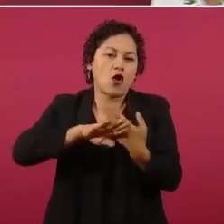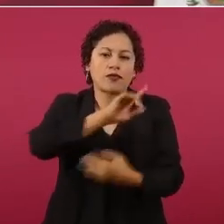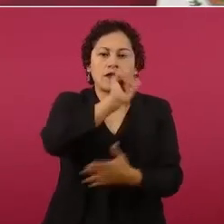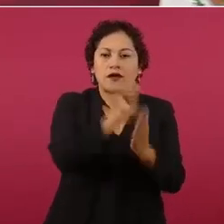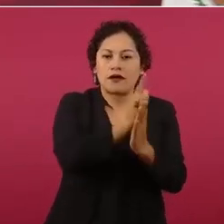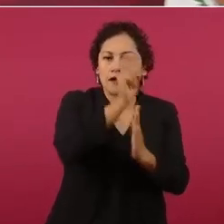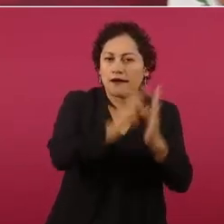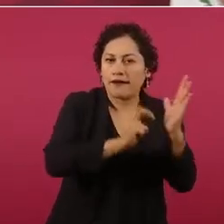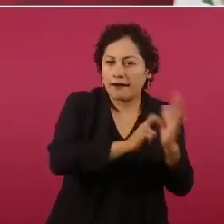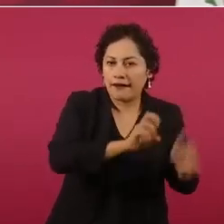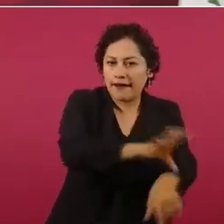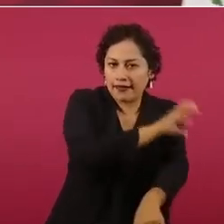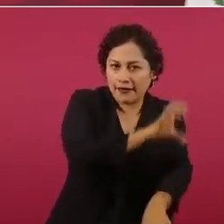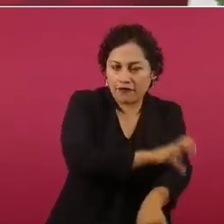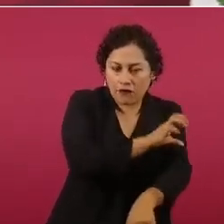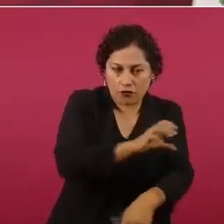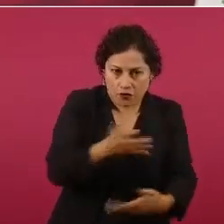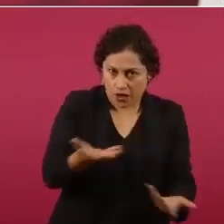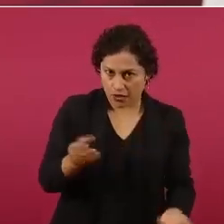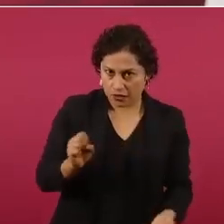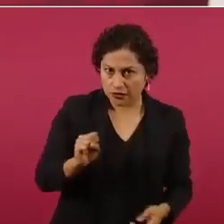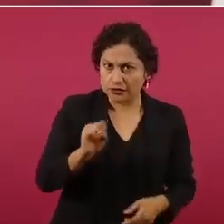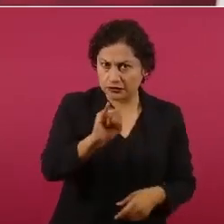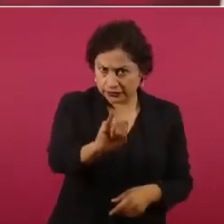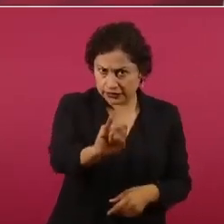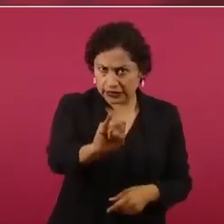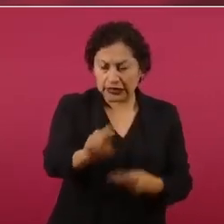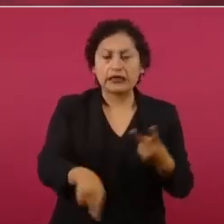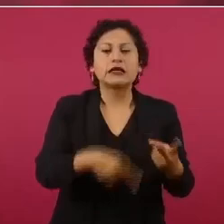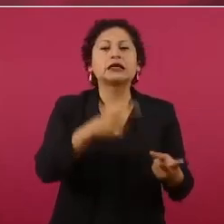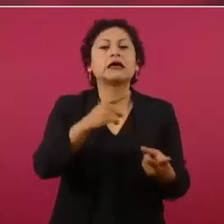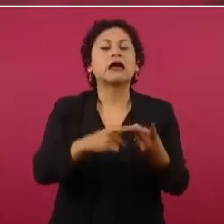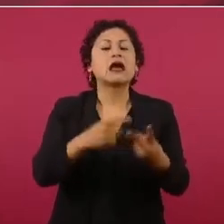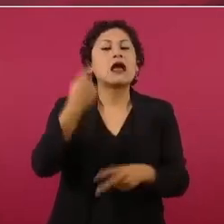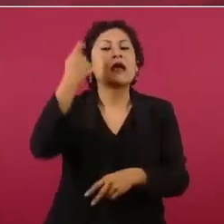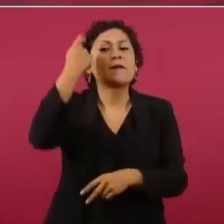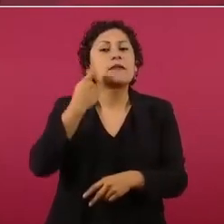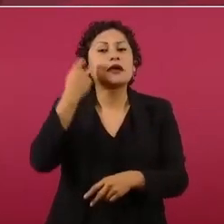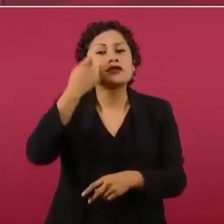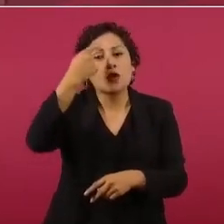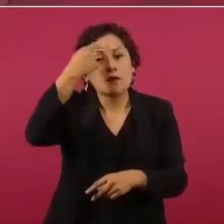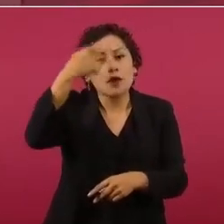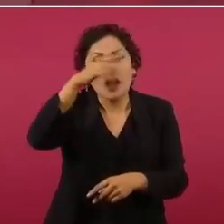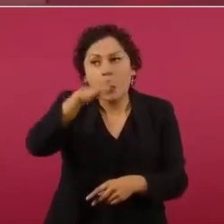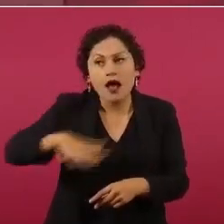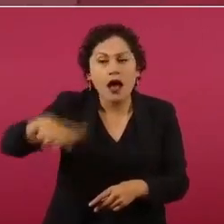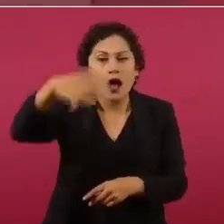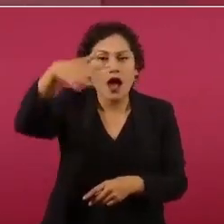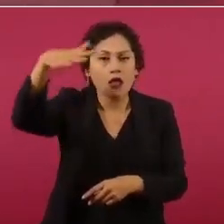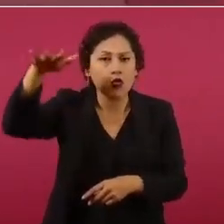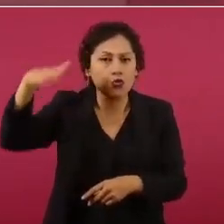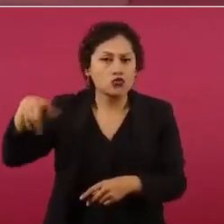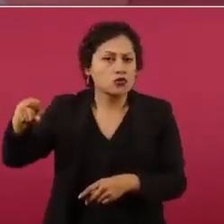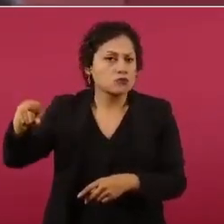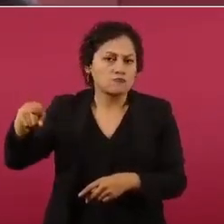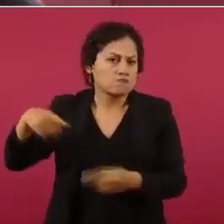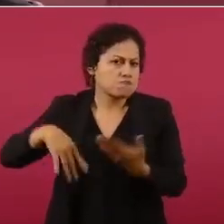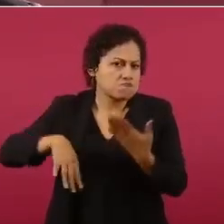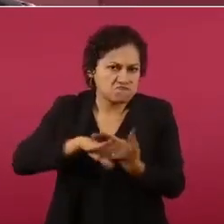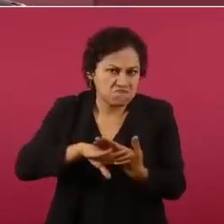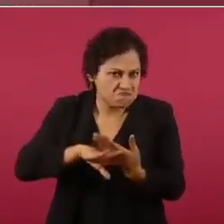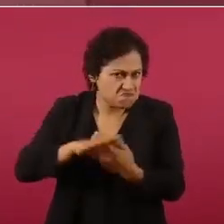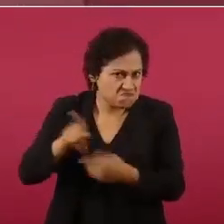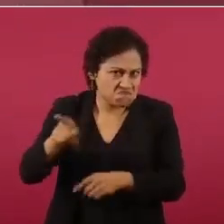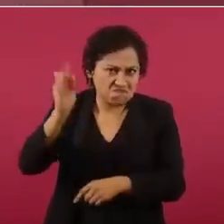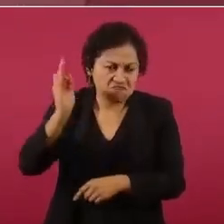sí, se opusieron a las pensiones para los adultos mayores y se